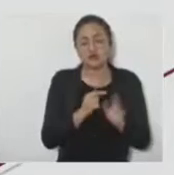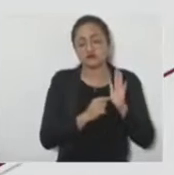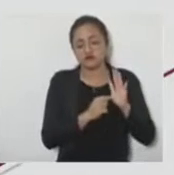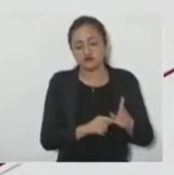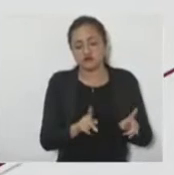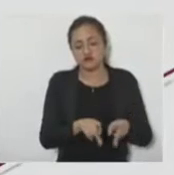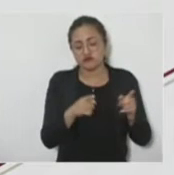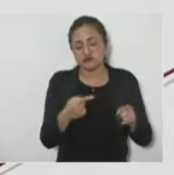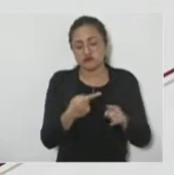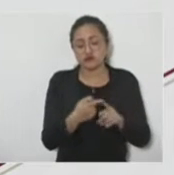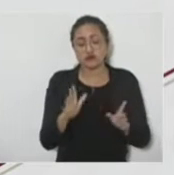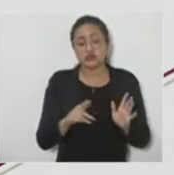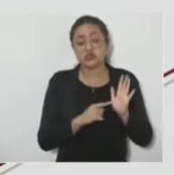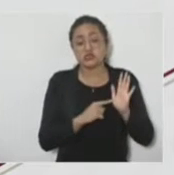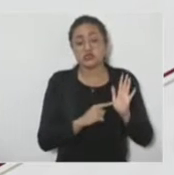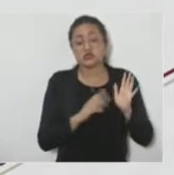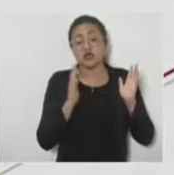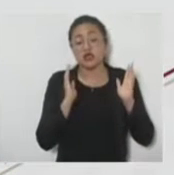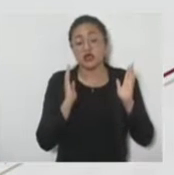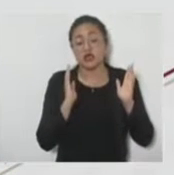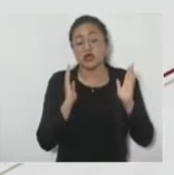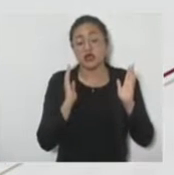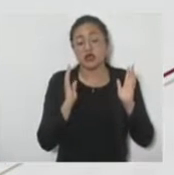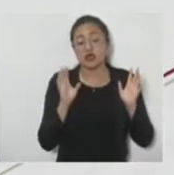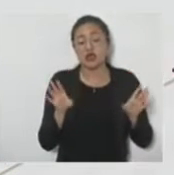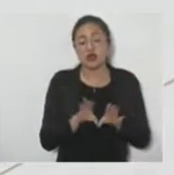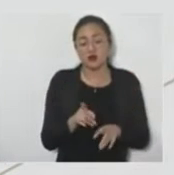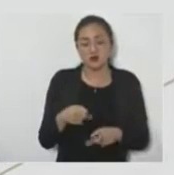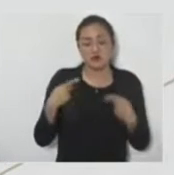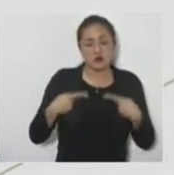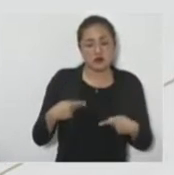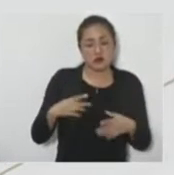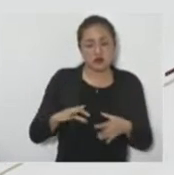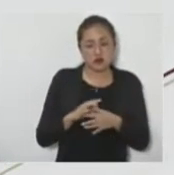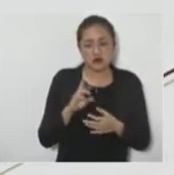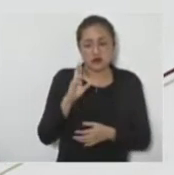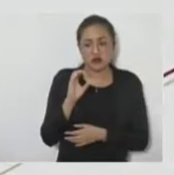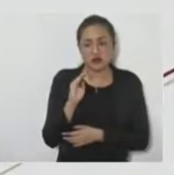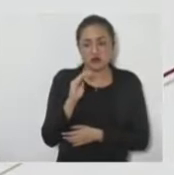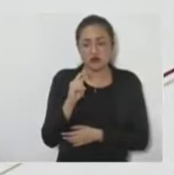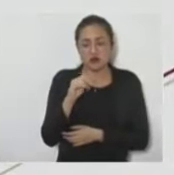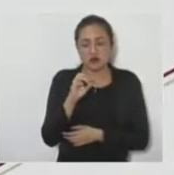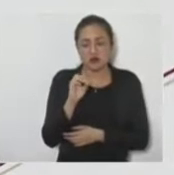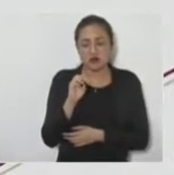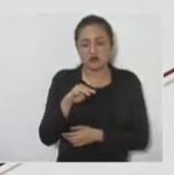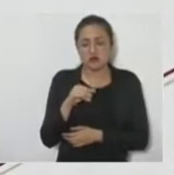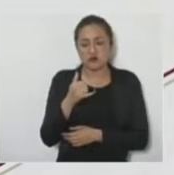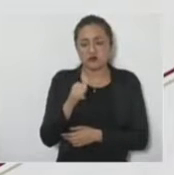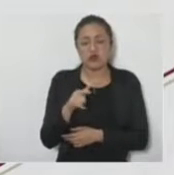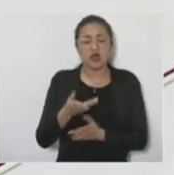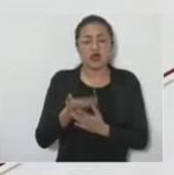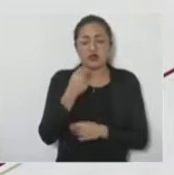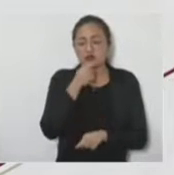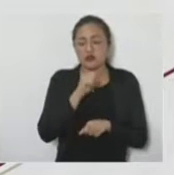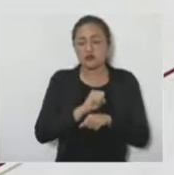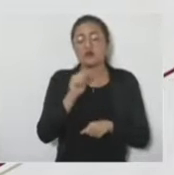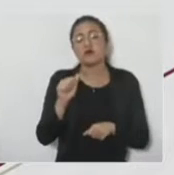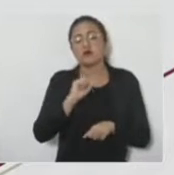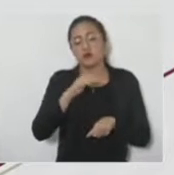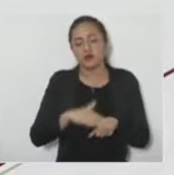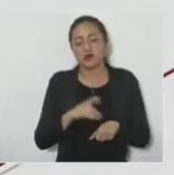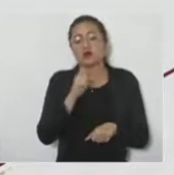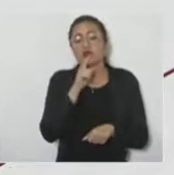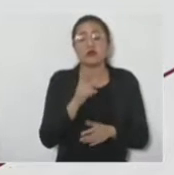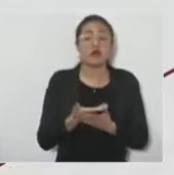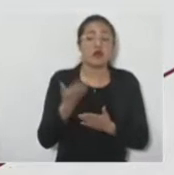algunos personajes que estarían involucrados en esta trama. Sería Roberto Moya Clemente, quien fue secretario de Finanzas, obviamente el